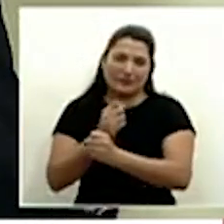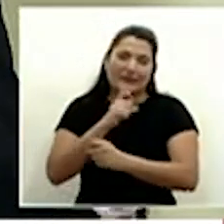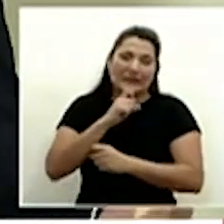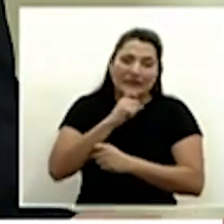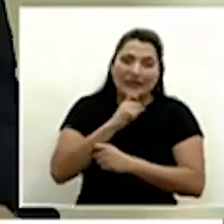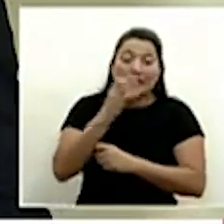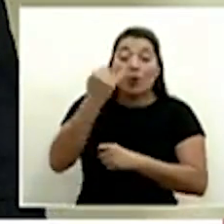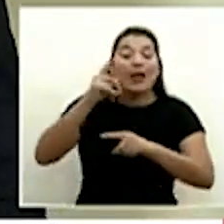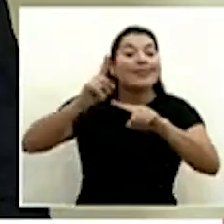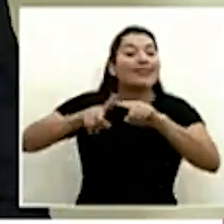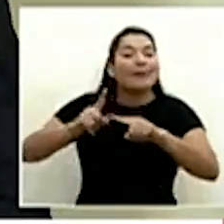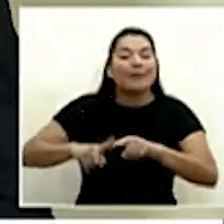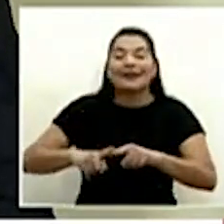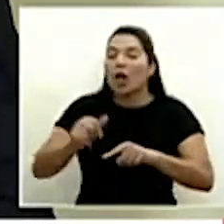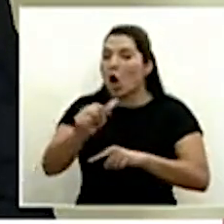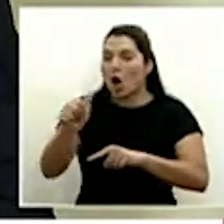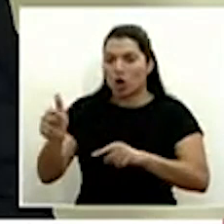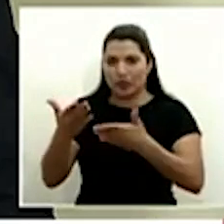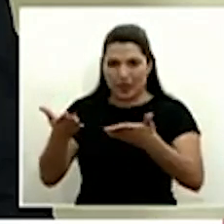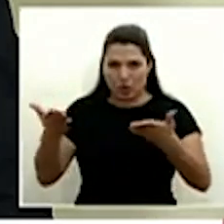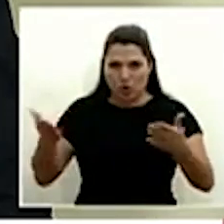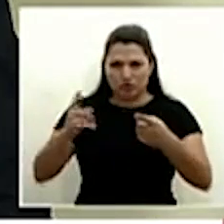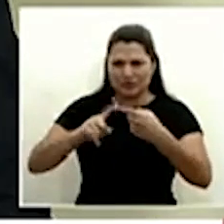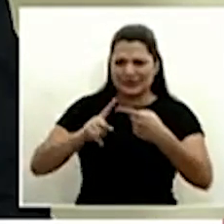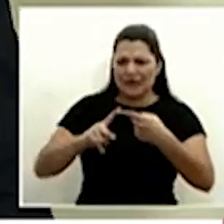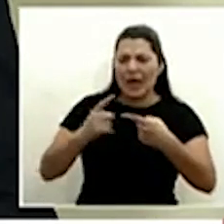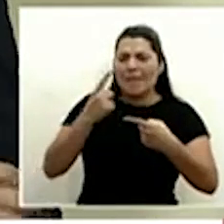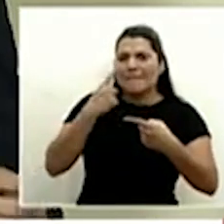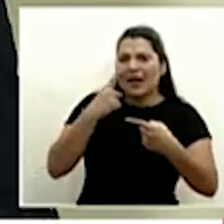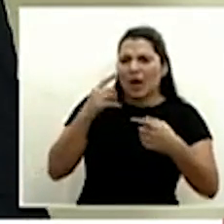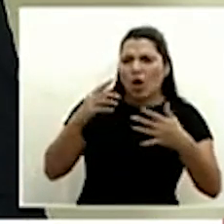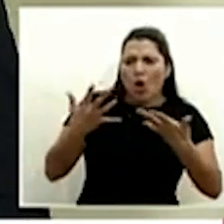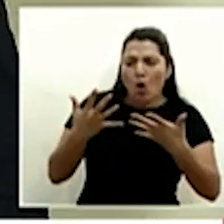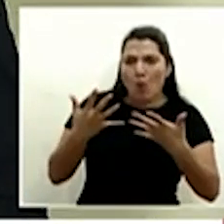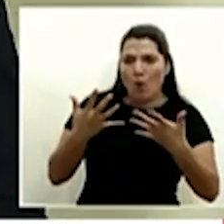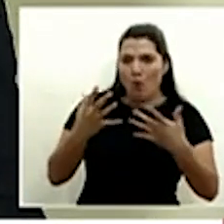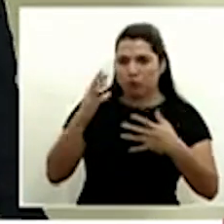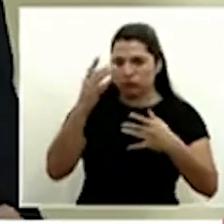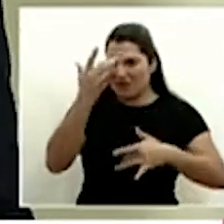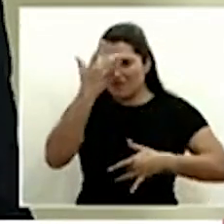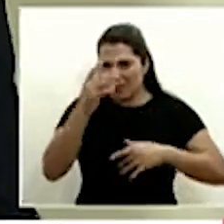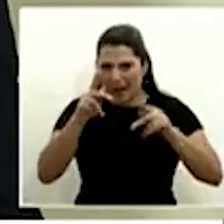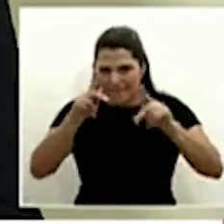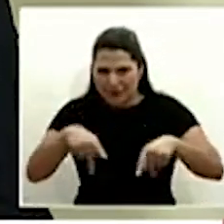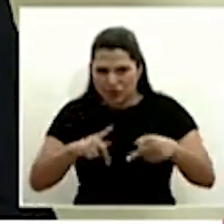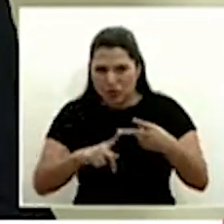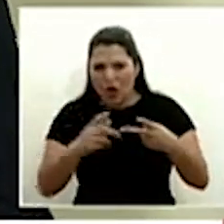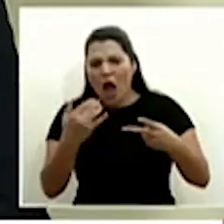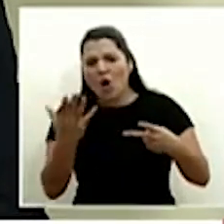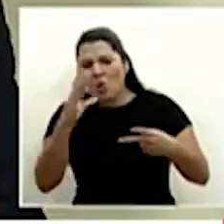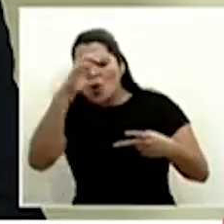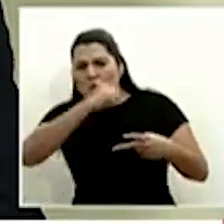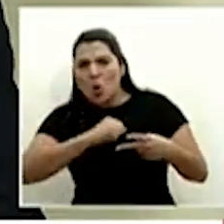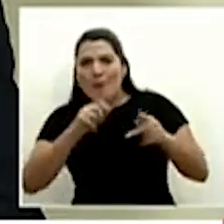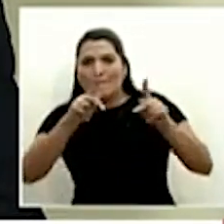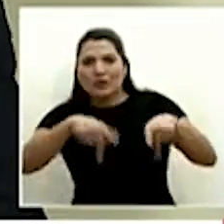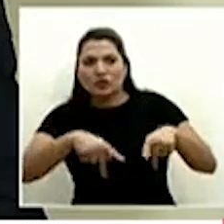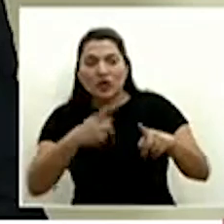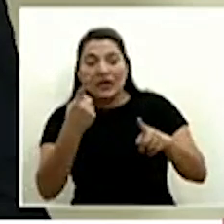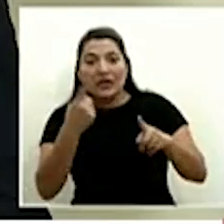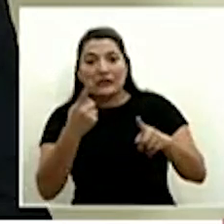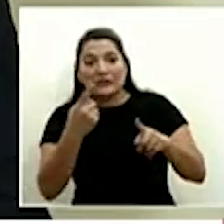positividad de que por cómo se están captando los casos ver si es por qué tipo de vigilancia si es una vigilancia ya por zonas de riesgo una vigilancia por nexo